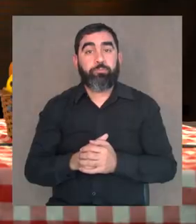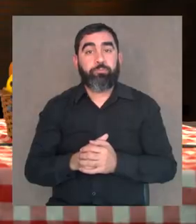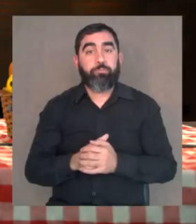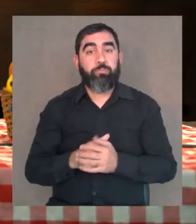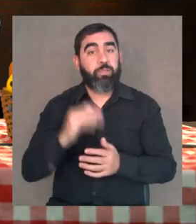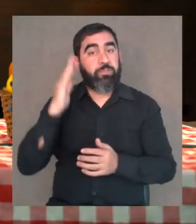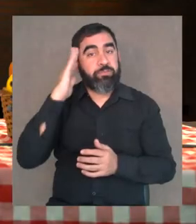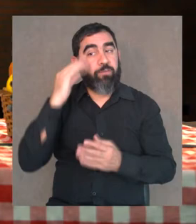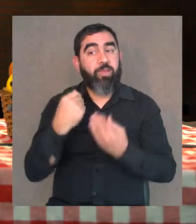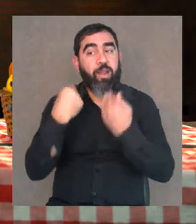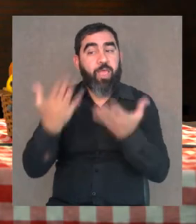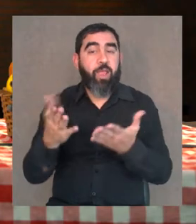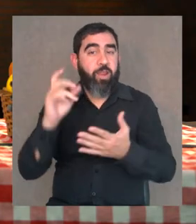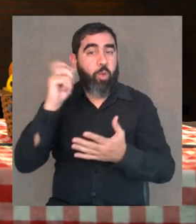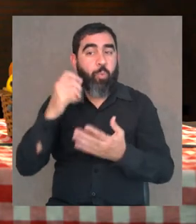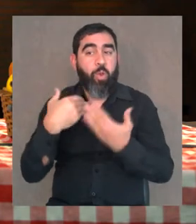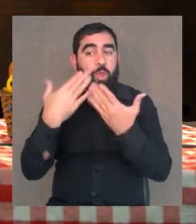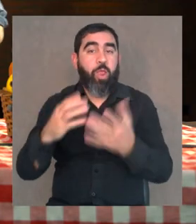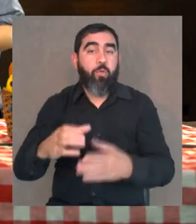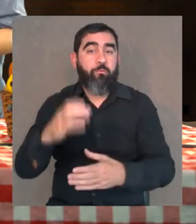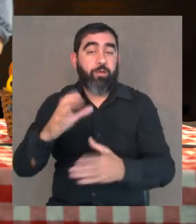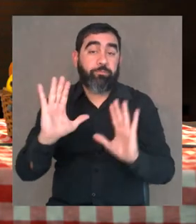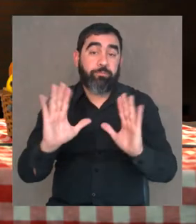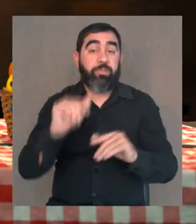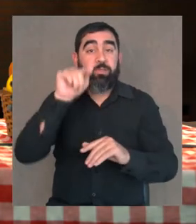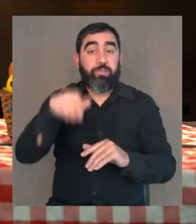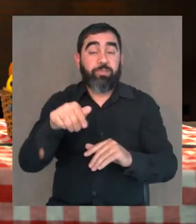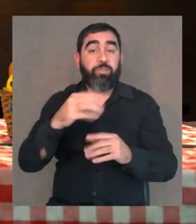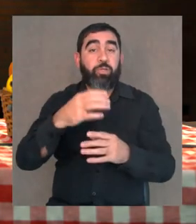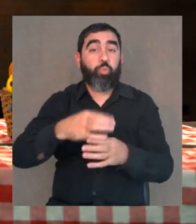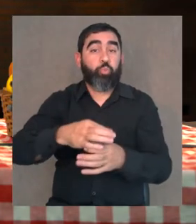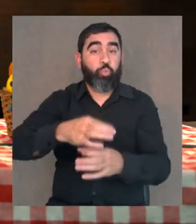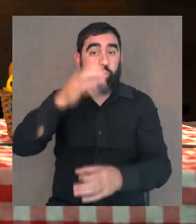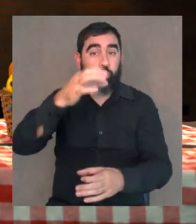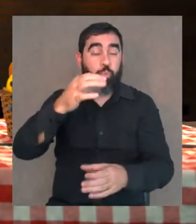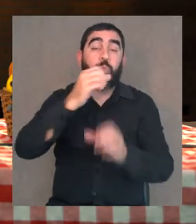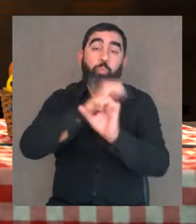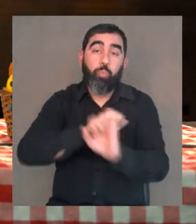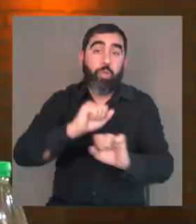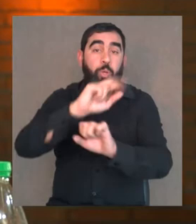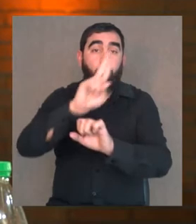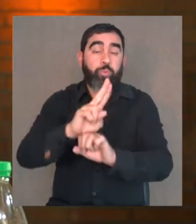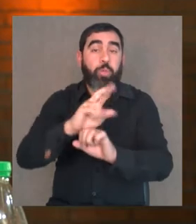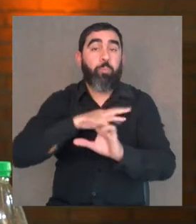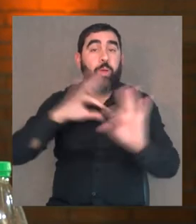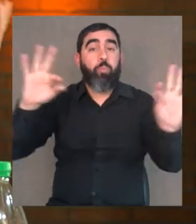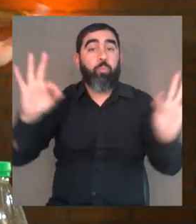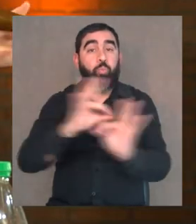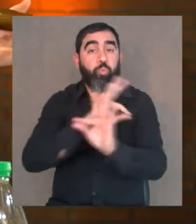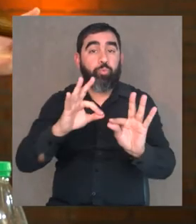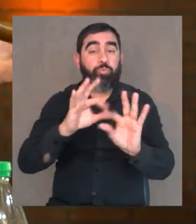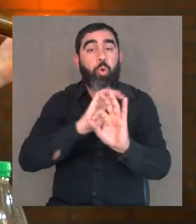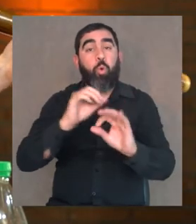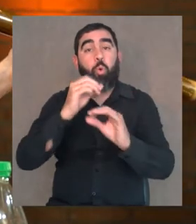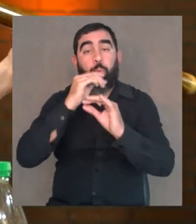Ya sé lo que regalarte para tu cumpleaños. Está muy bien. Esto es un tubo y se puede usar como instrumento de percusión